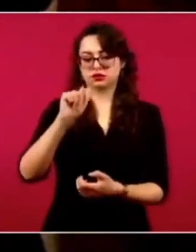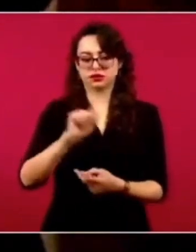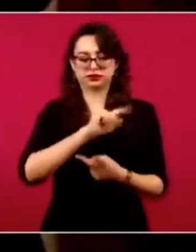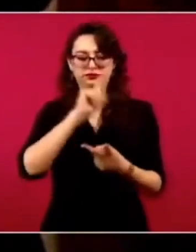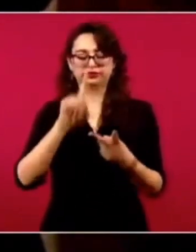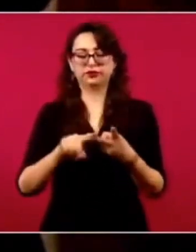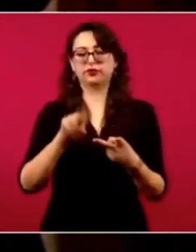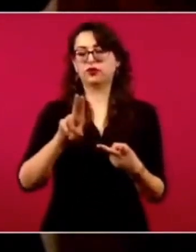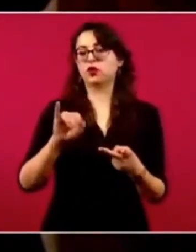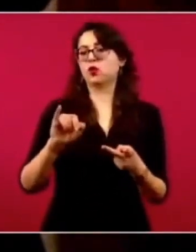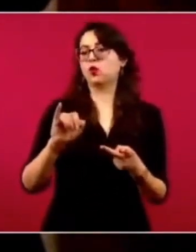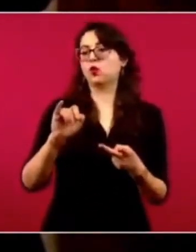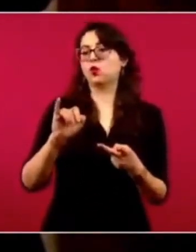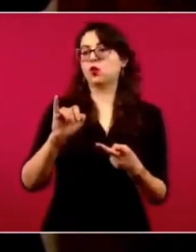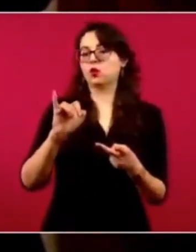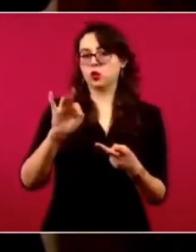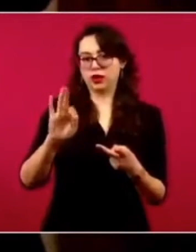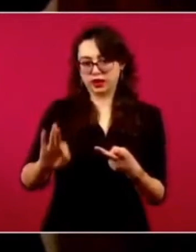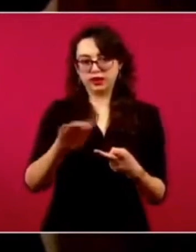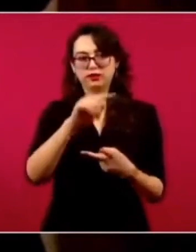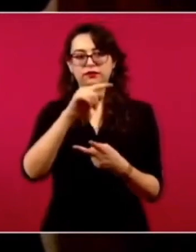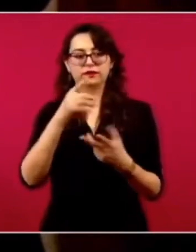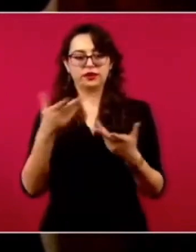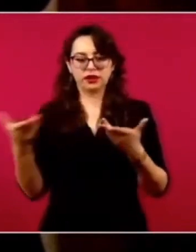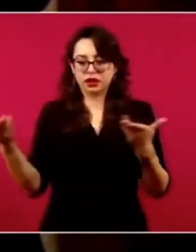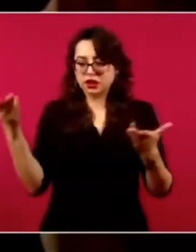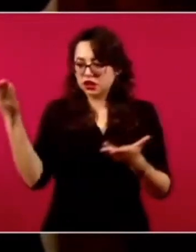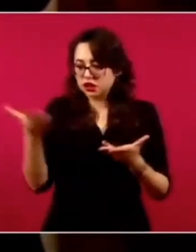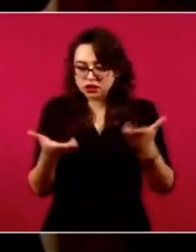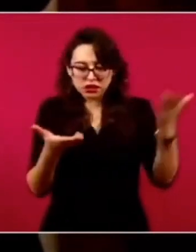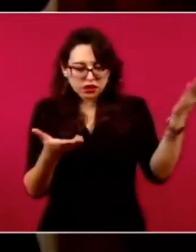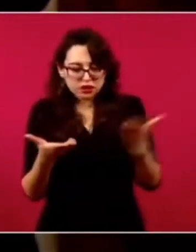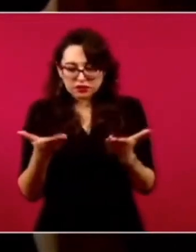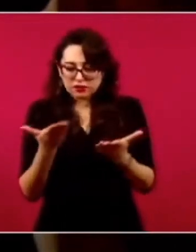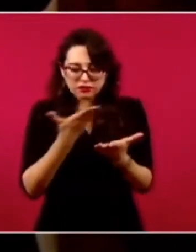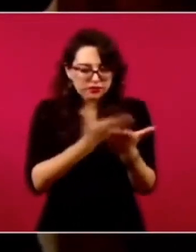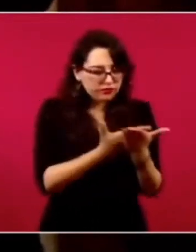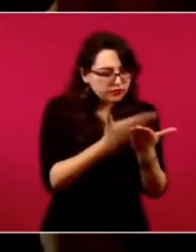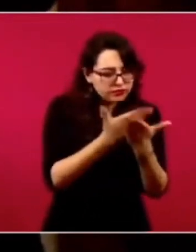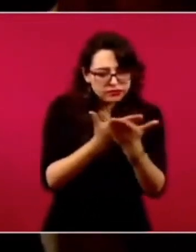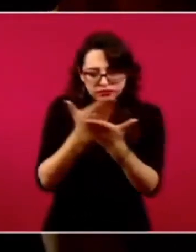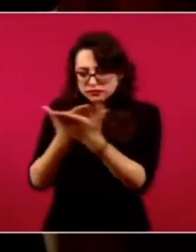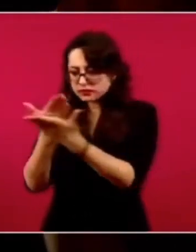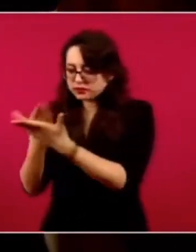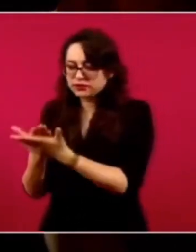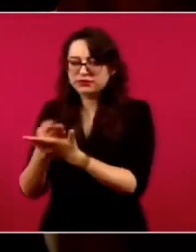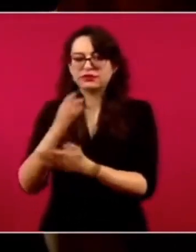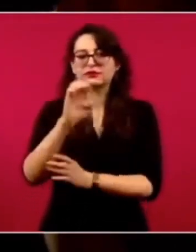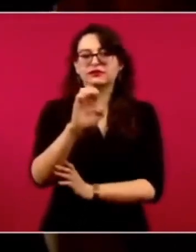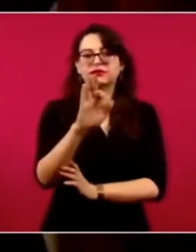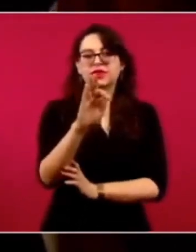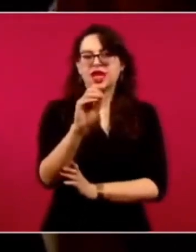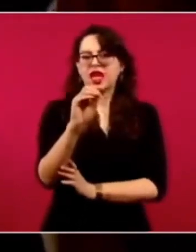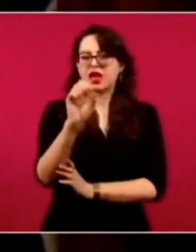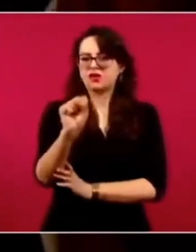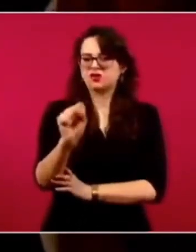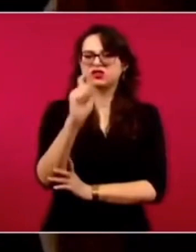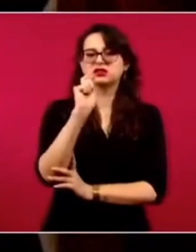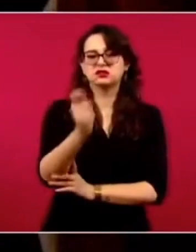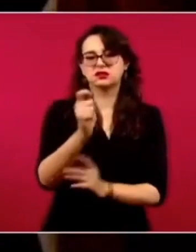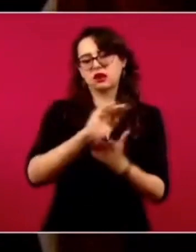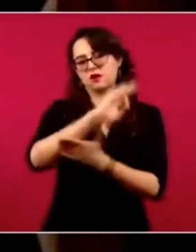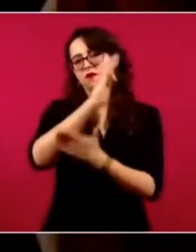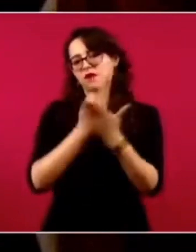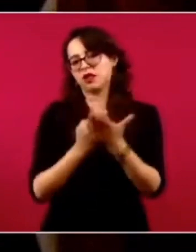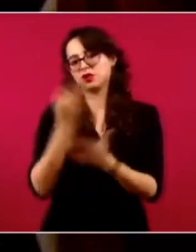de Inteligencia Financiera, pues se ha hecho una cruzada contra las EFOS, estas empresas factureras de operaciones simuladas, pero pues